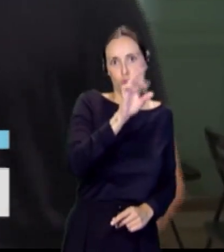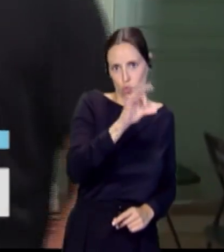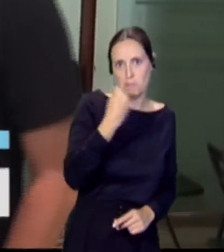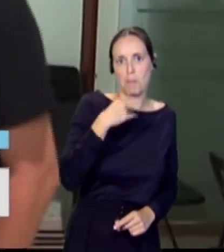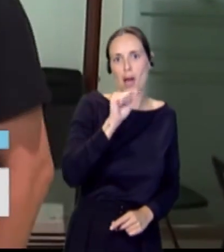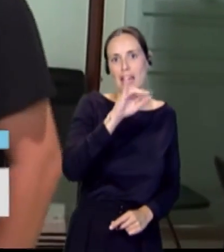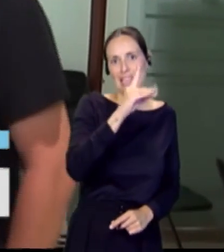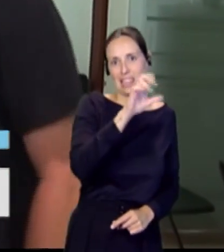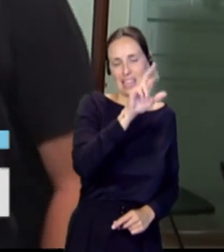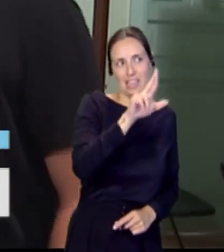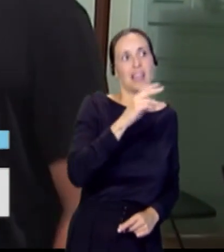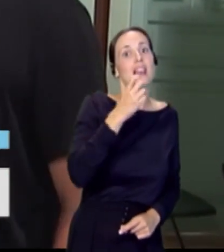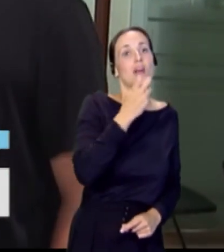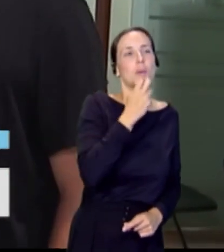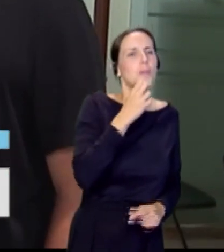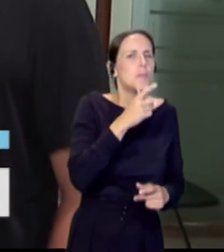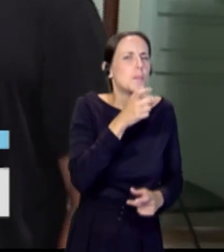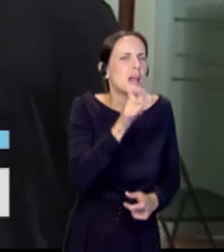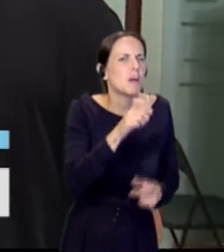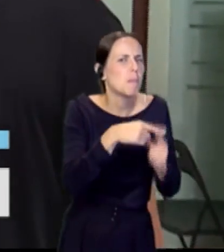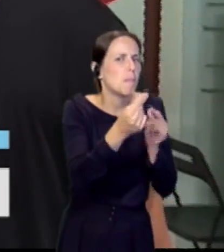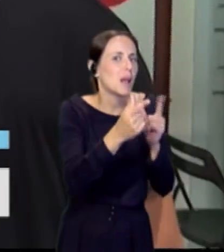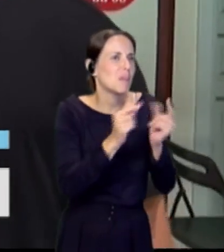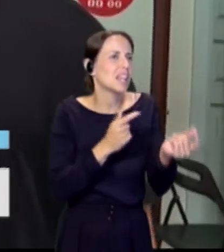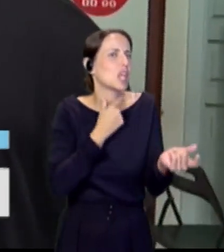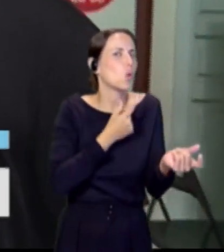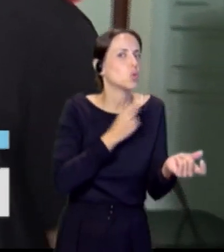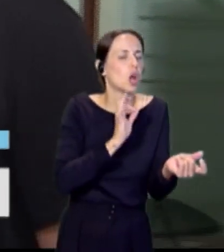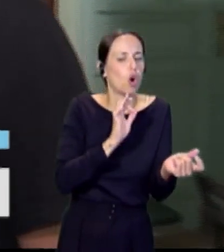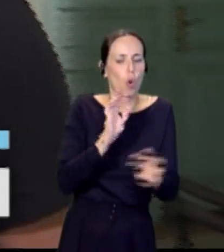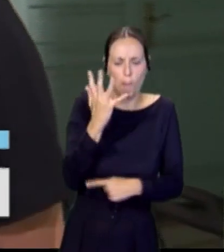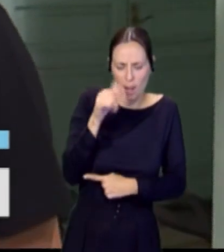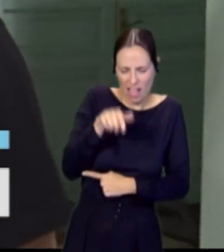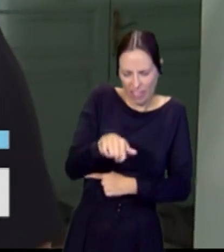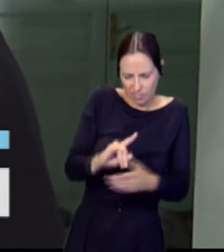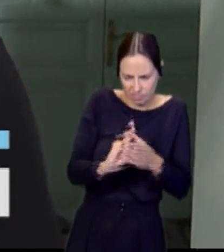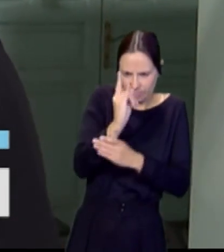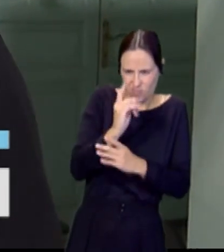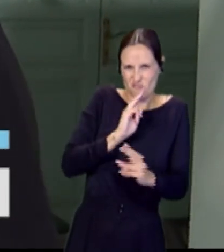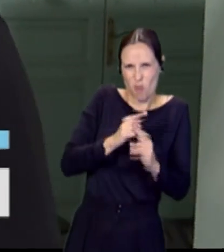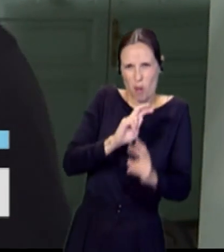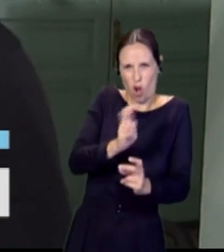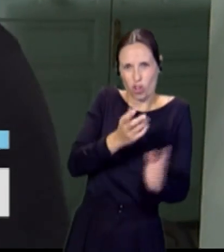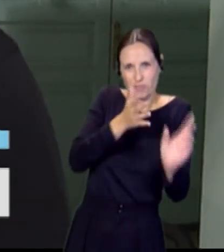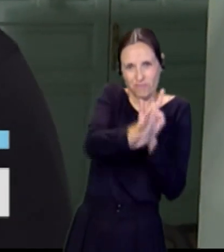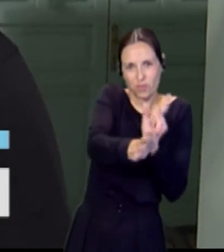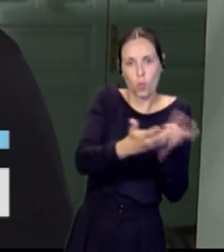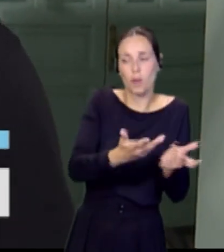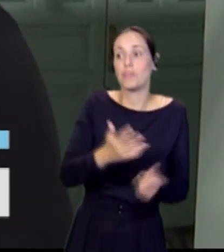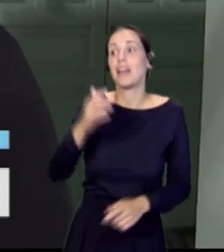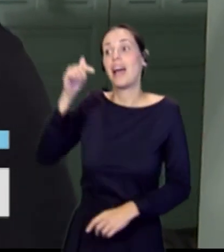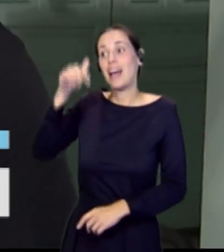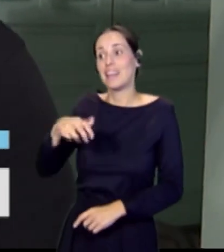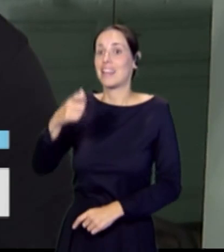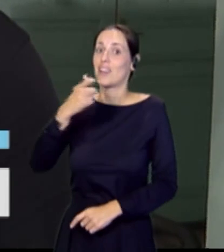días. ¿A ti la palabra palmera te gusta? ¿Hay alguna palabra que te guste más para definir a esta planta? Hombre, yo y nosotros aquí en La Gomera utilizamos